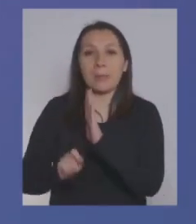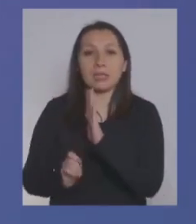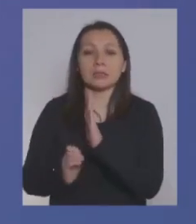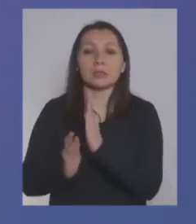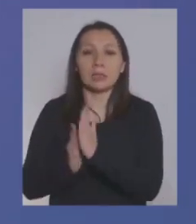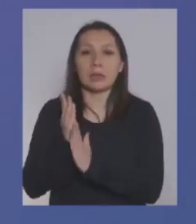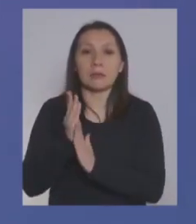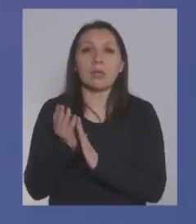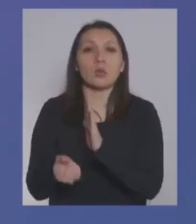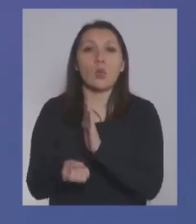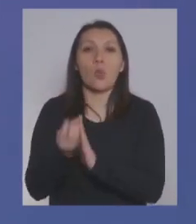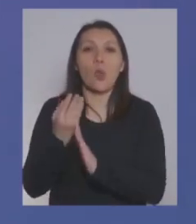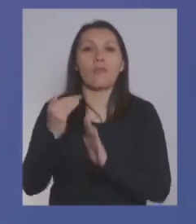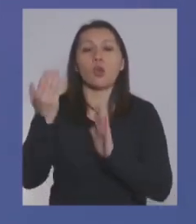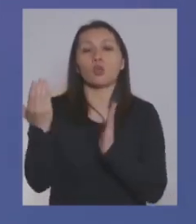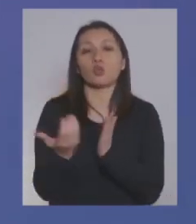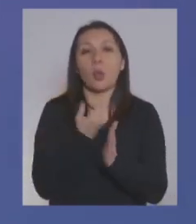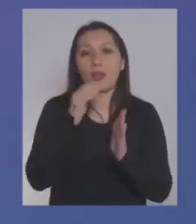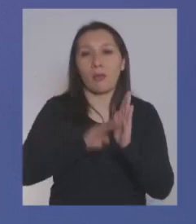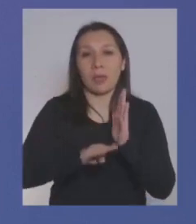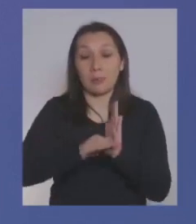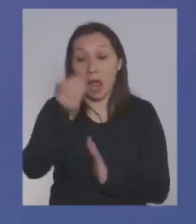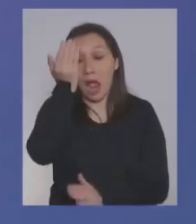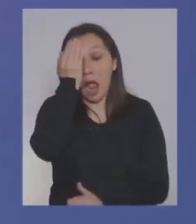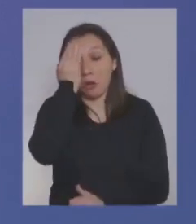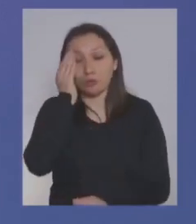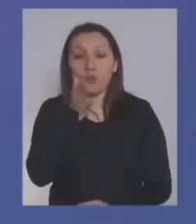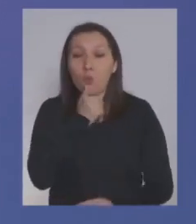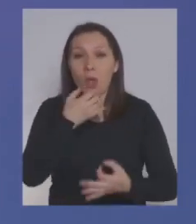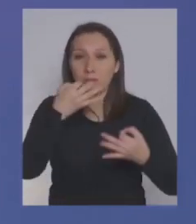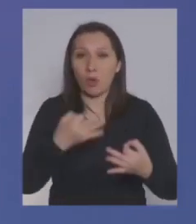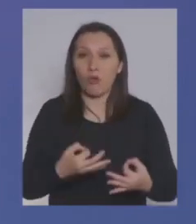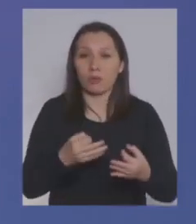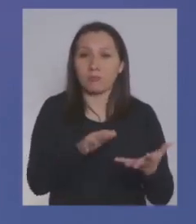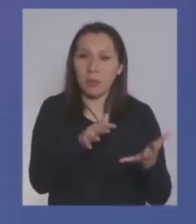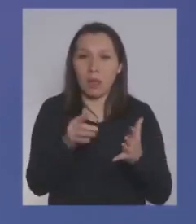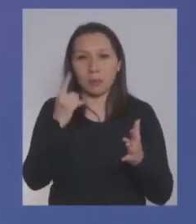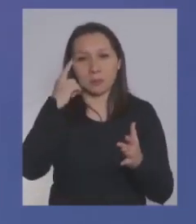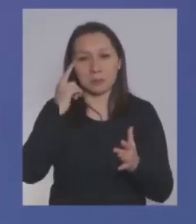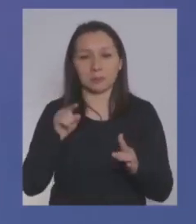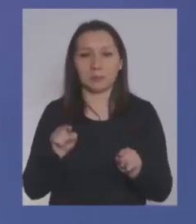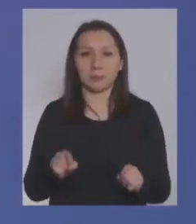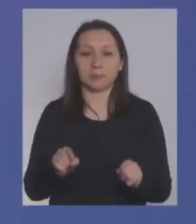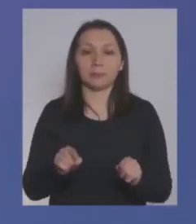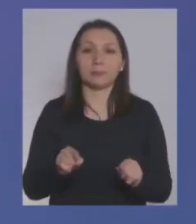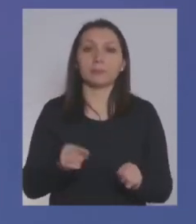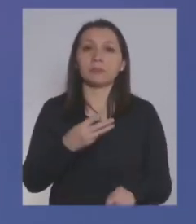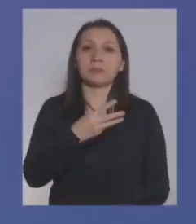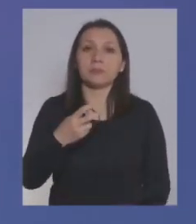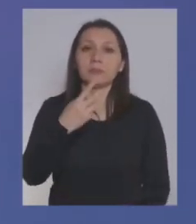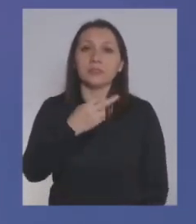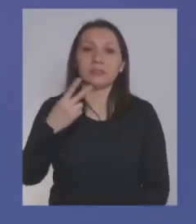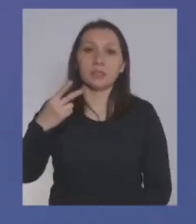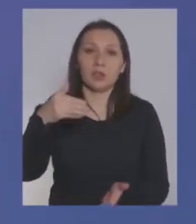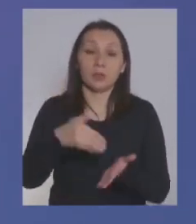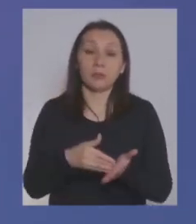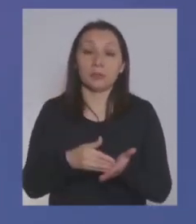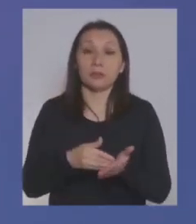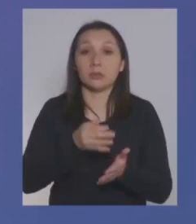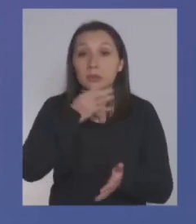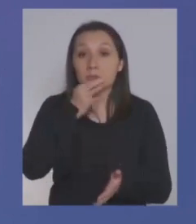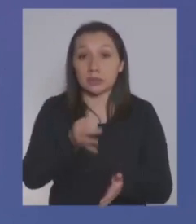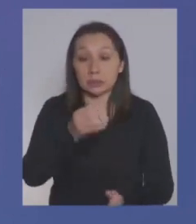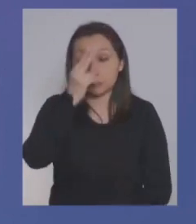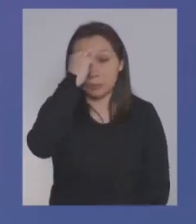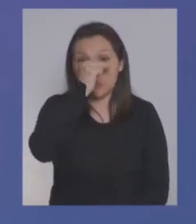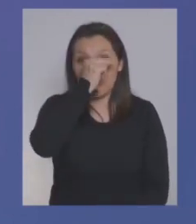cual rige el nuevo salario mínimo agosto no tenemos la cifra oficial pero hacemos una proyección 322.000 y hemos dicho que